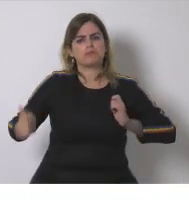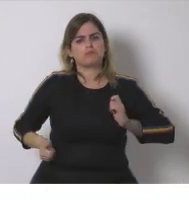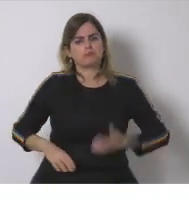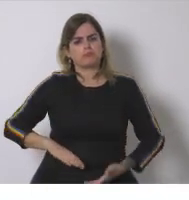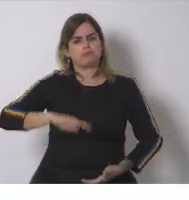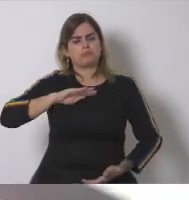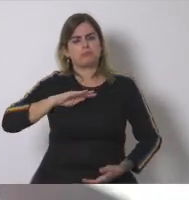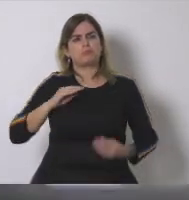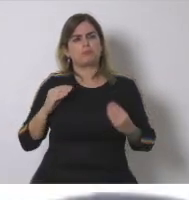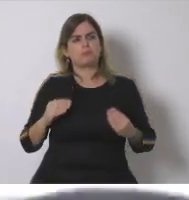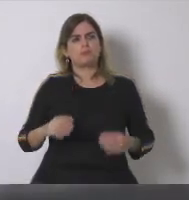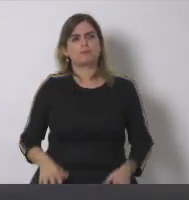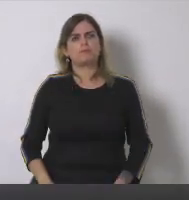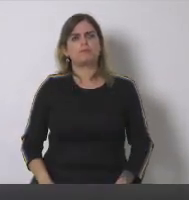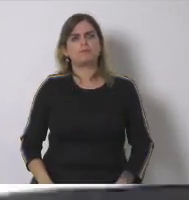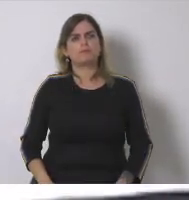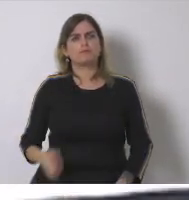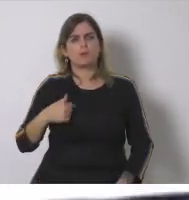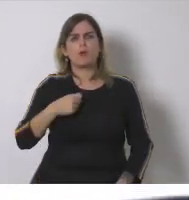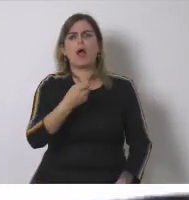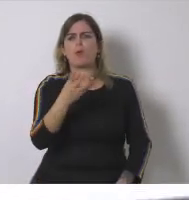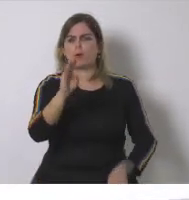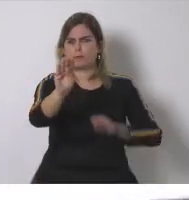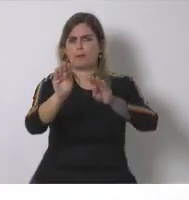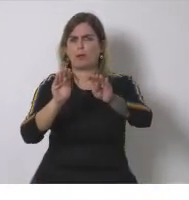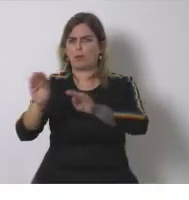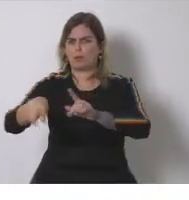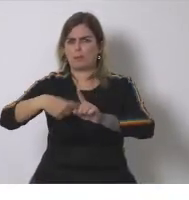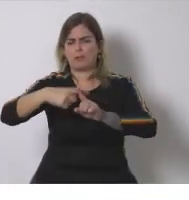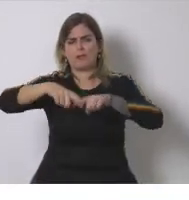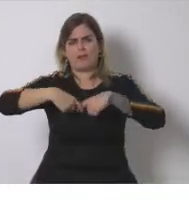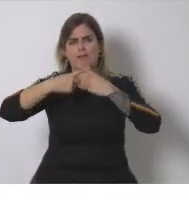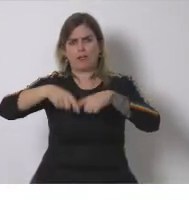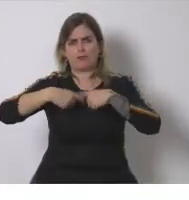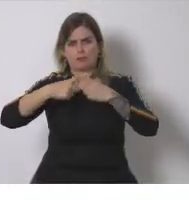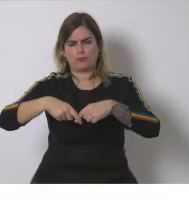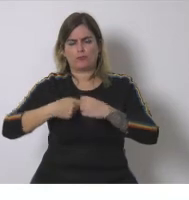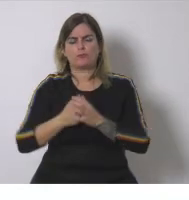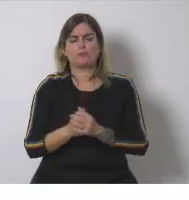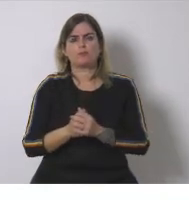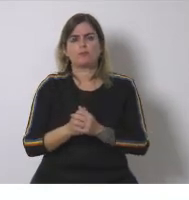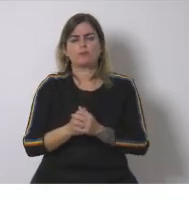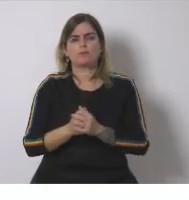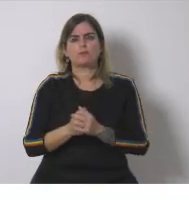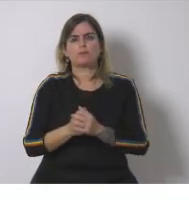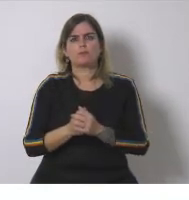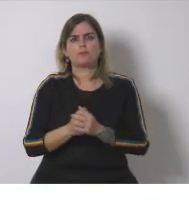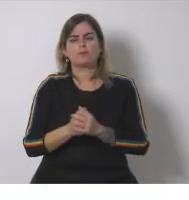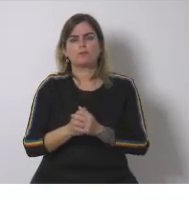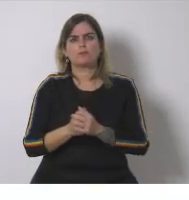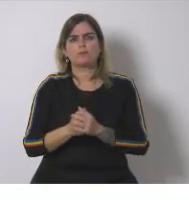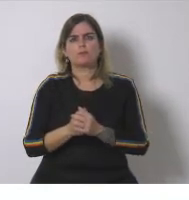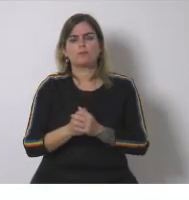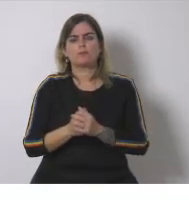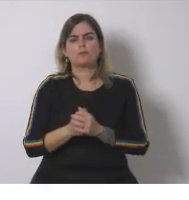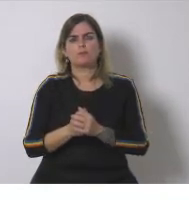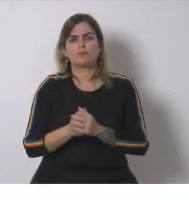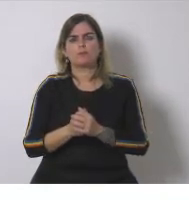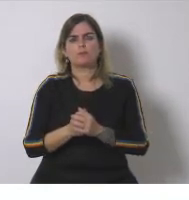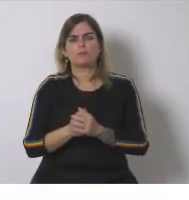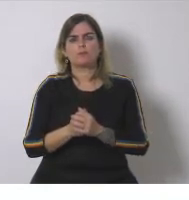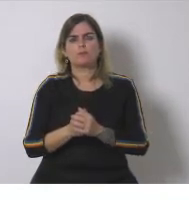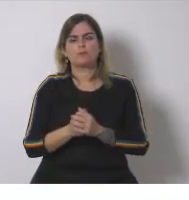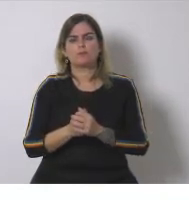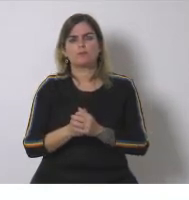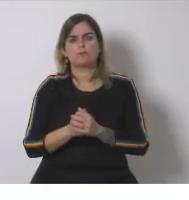enriquecedoras tengo preguntas y reflexiones a ver si me las va a responder